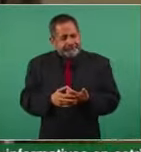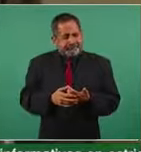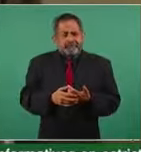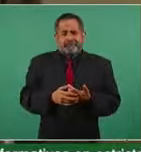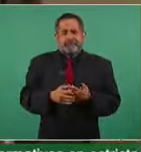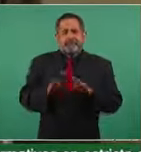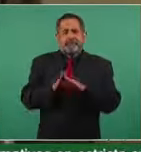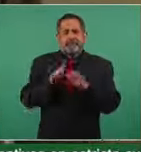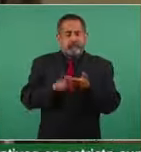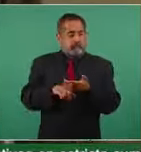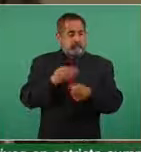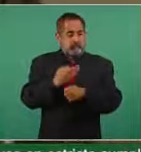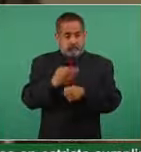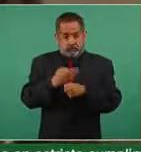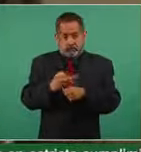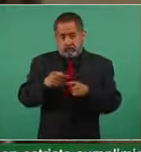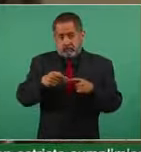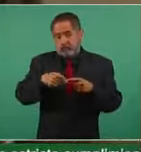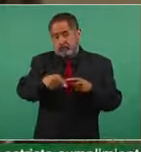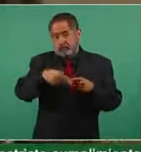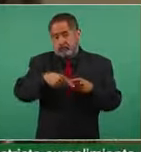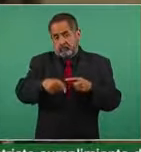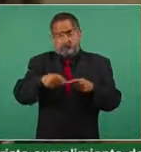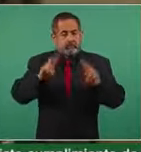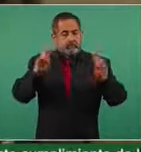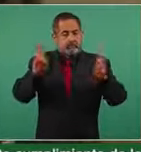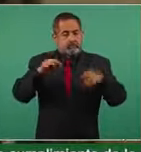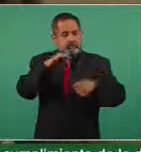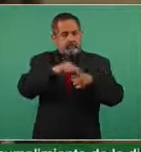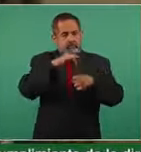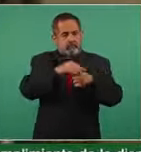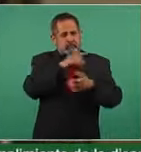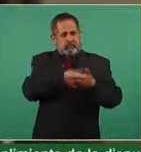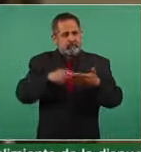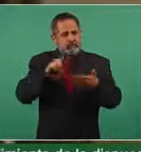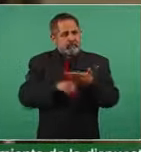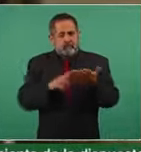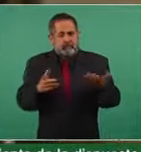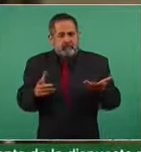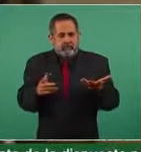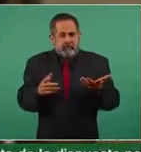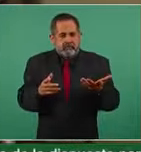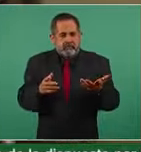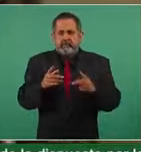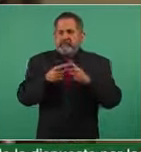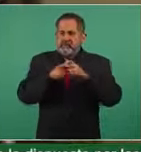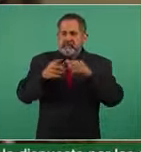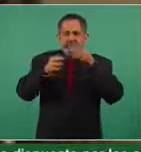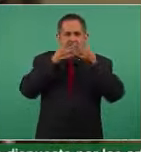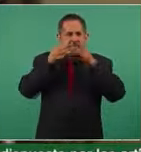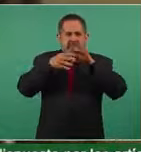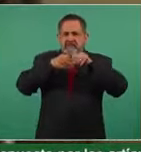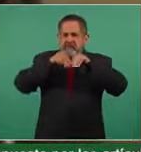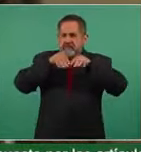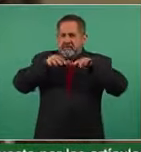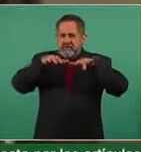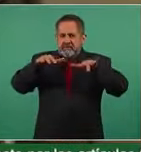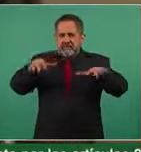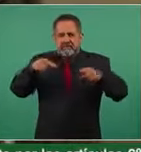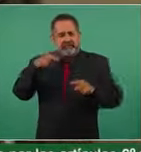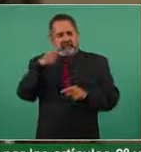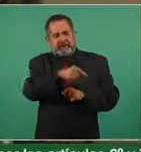Ahora que ya se viene lo de tema elecciones, ya se empezó a difundir pues